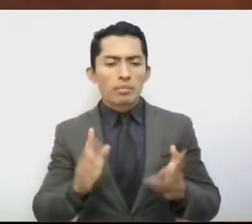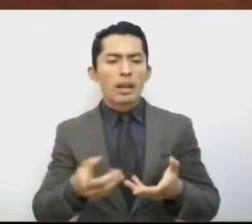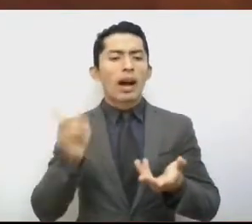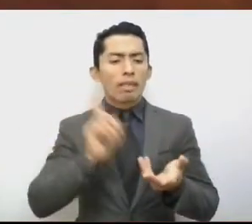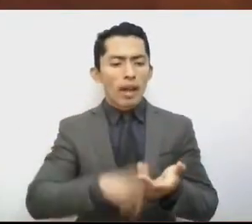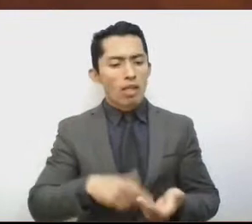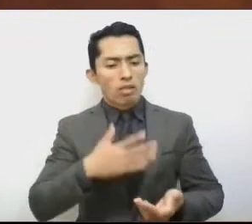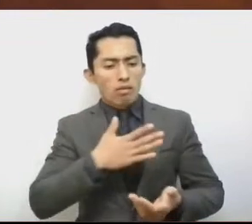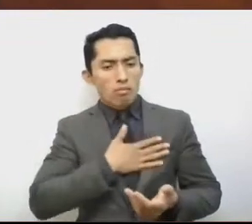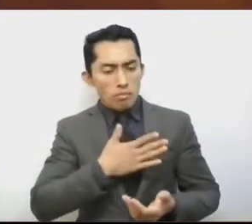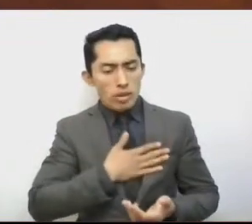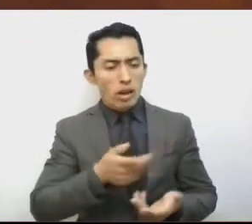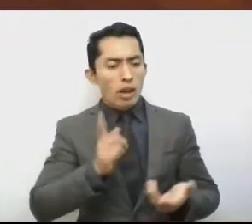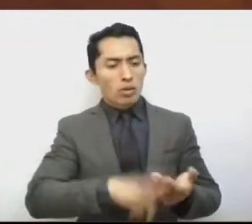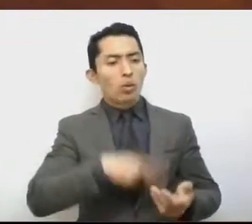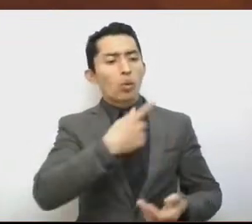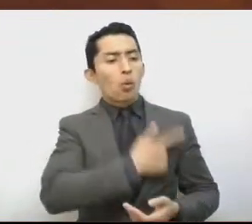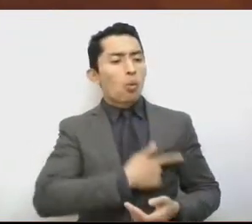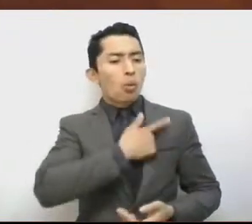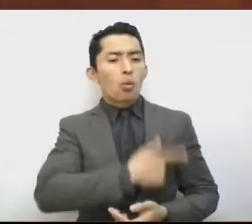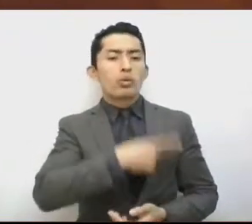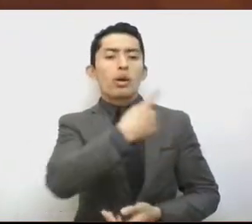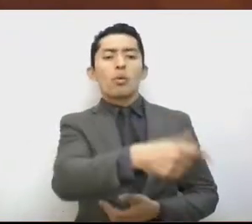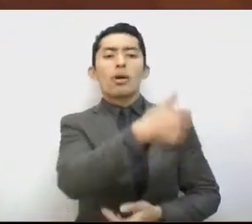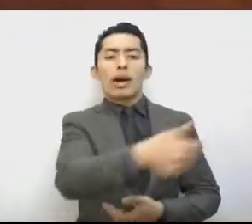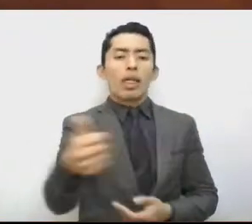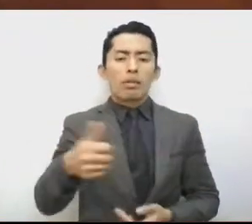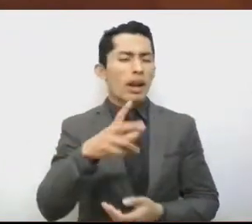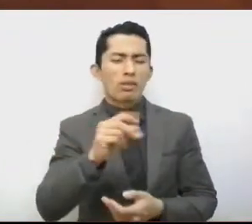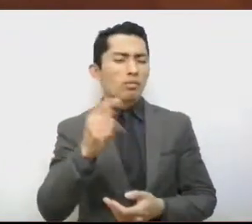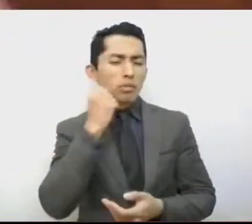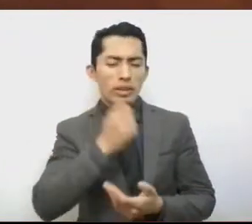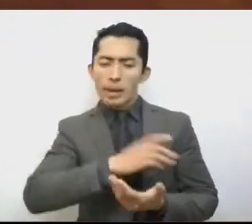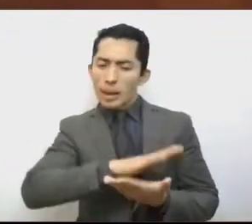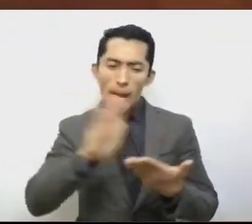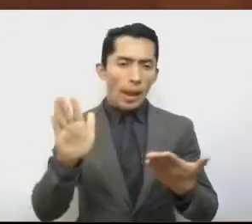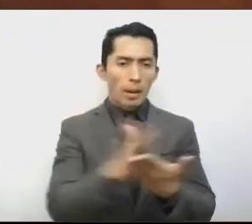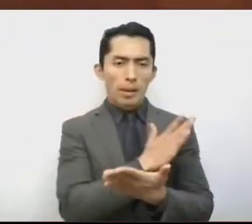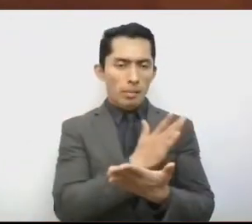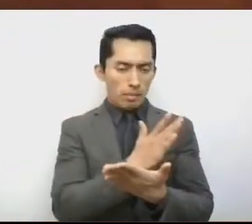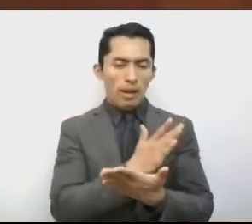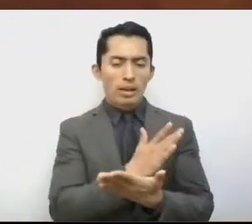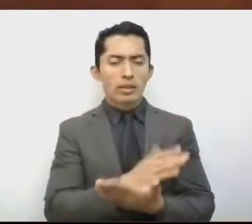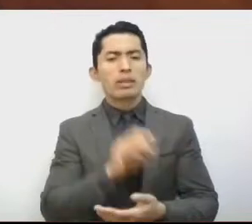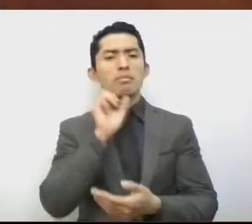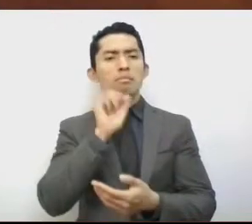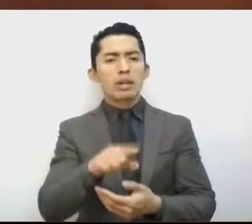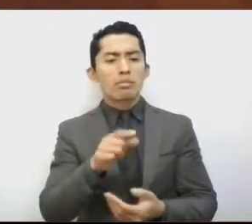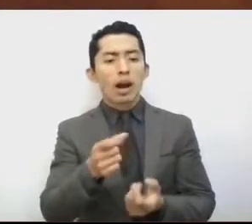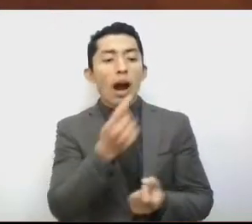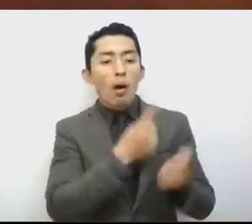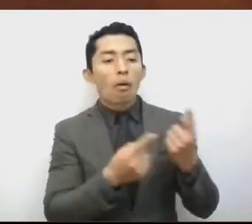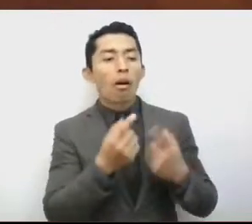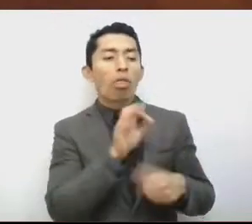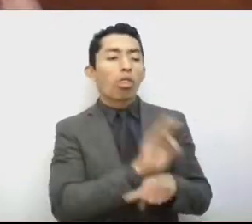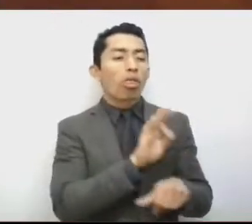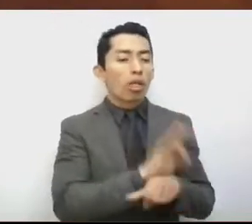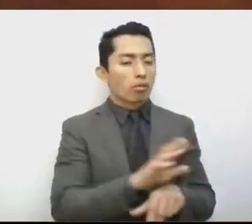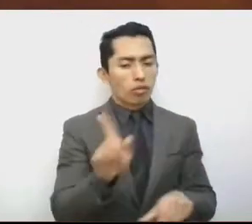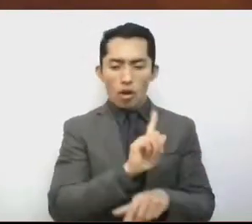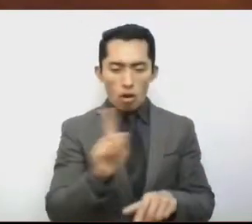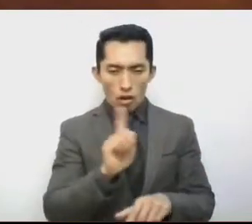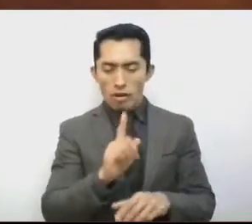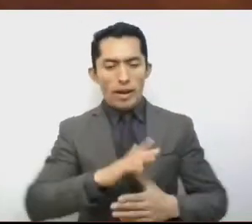personales. Porque hicimos de lado los intereses de unos cuantos. Porque